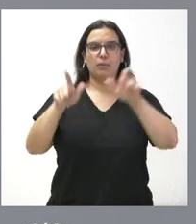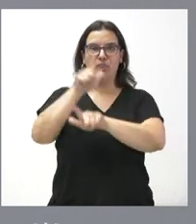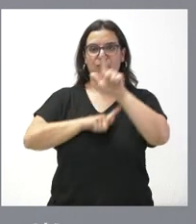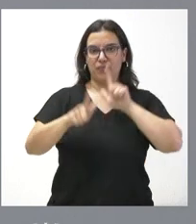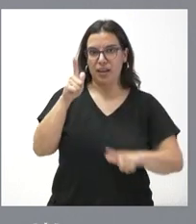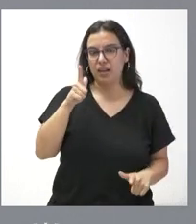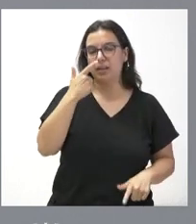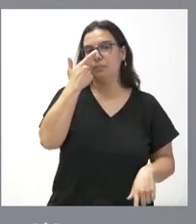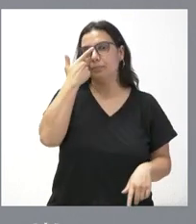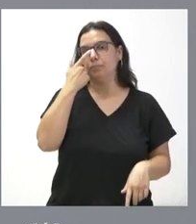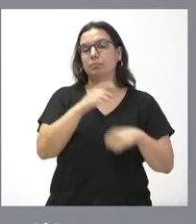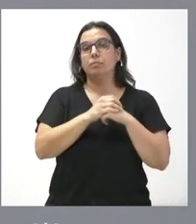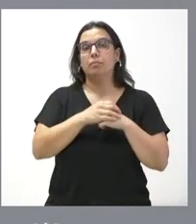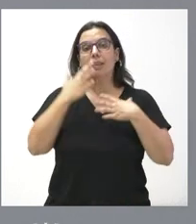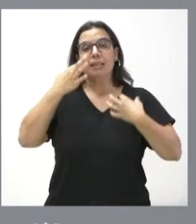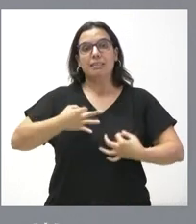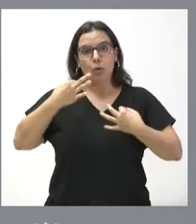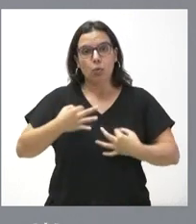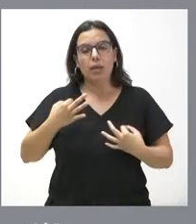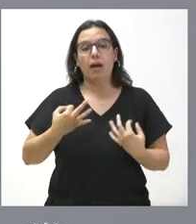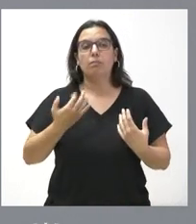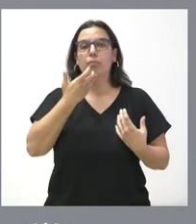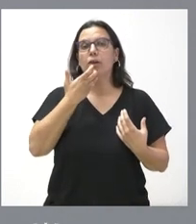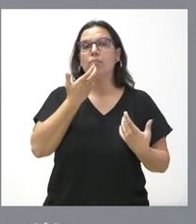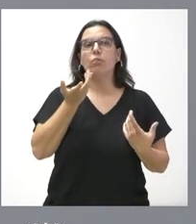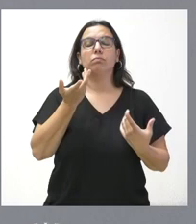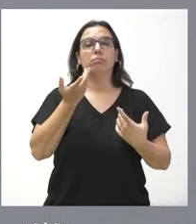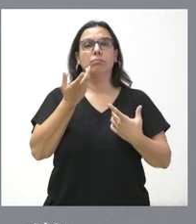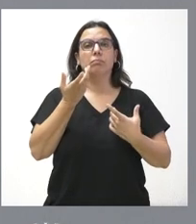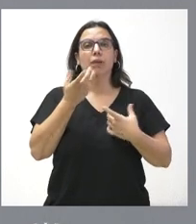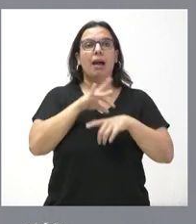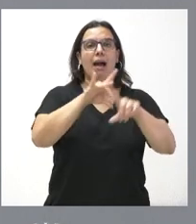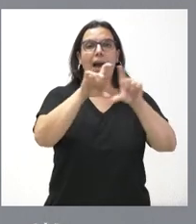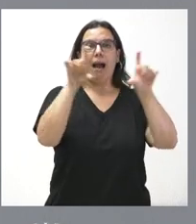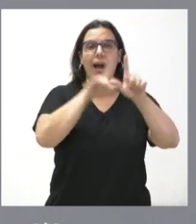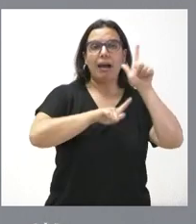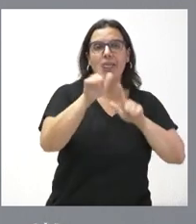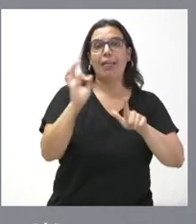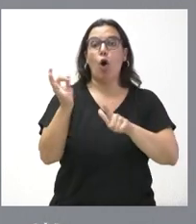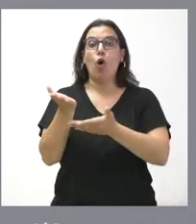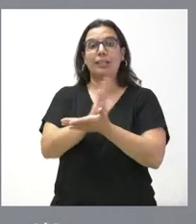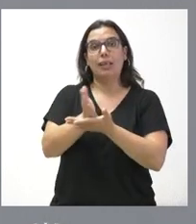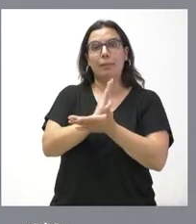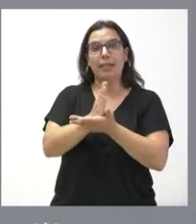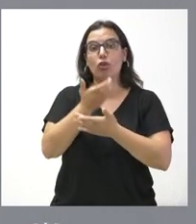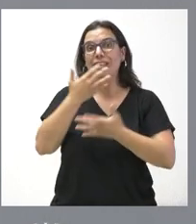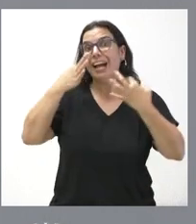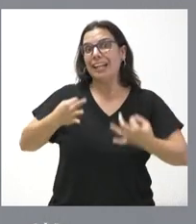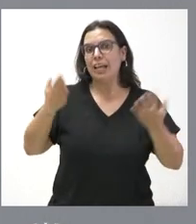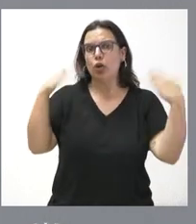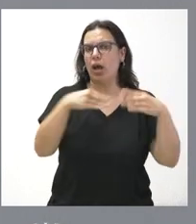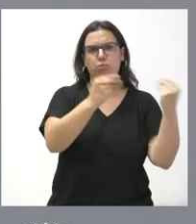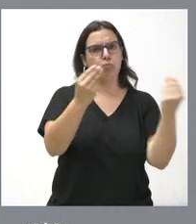Asegura la eliminación de aquellas agencias o intermediarios turísticos que no disponen de determinadas garantías.